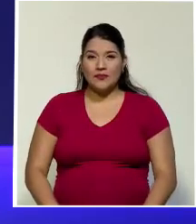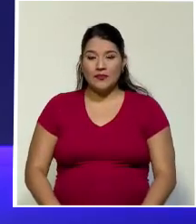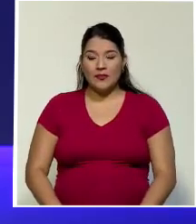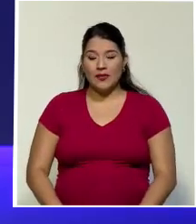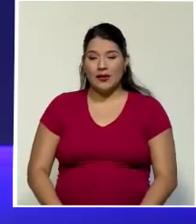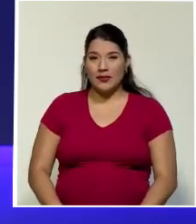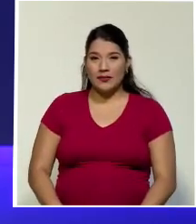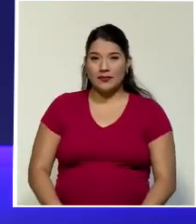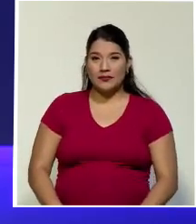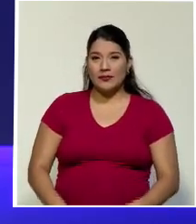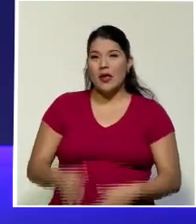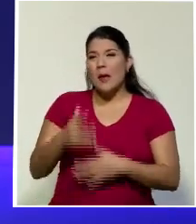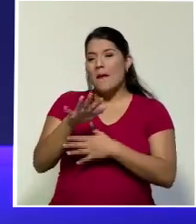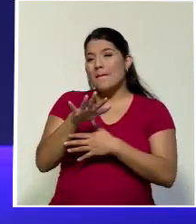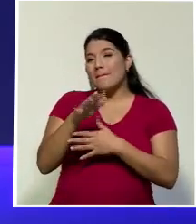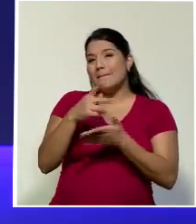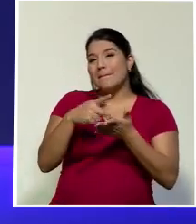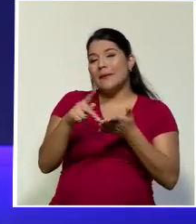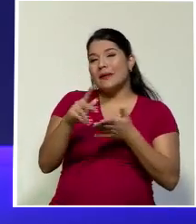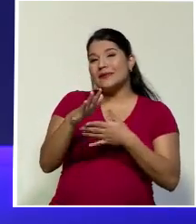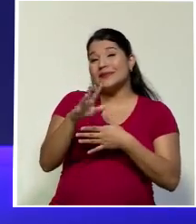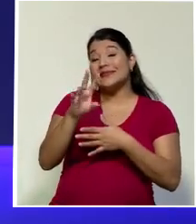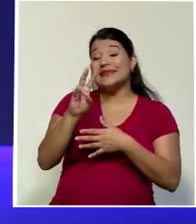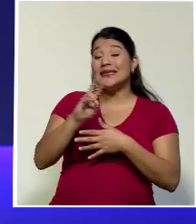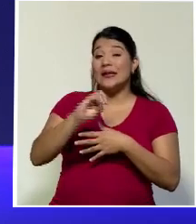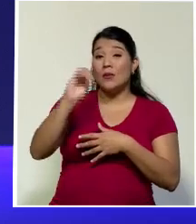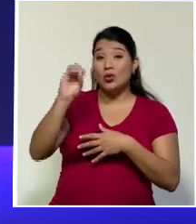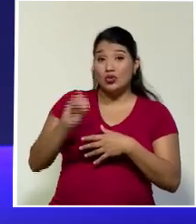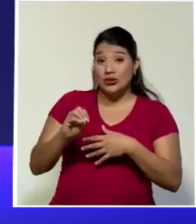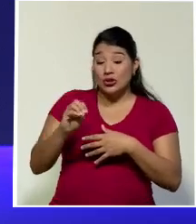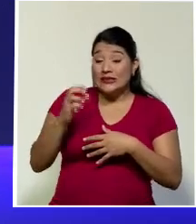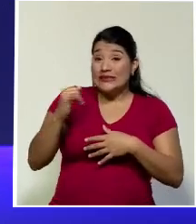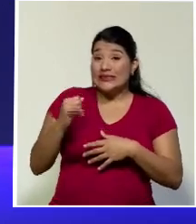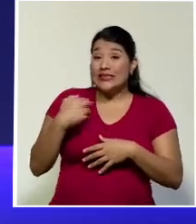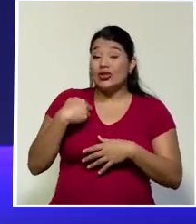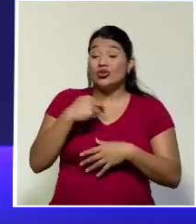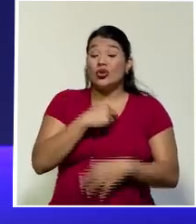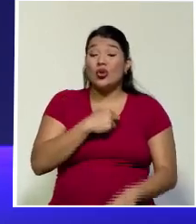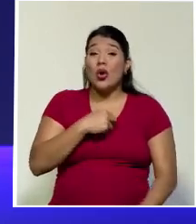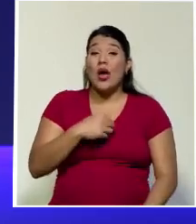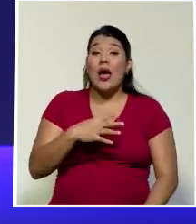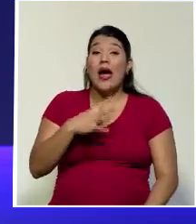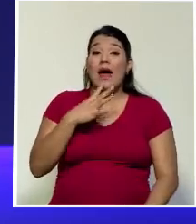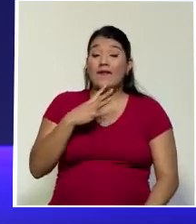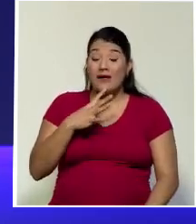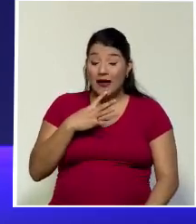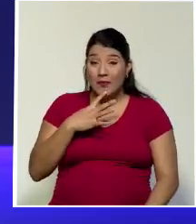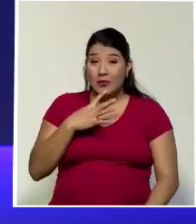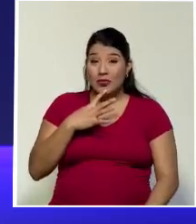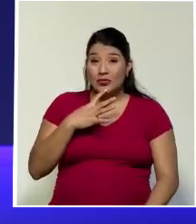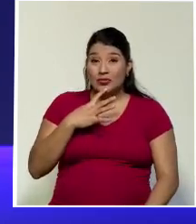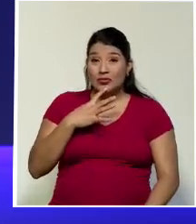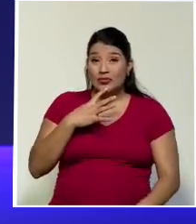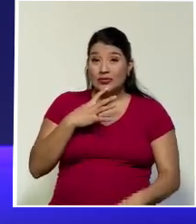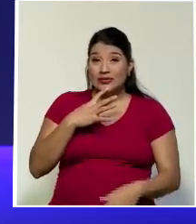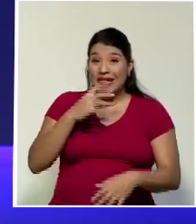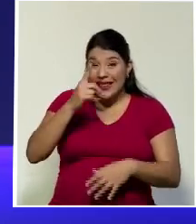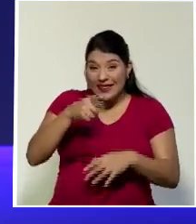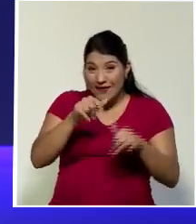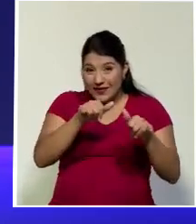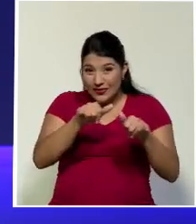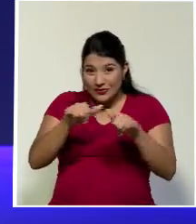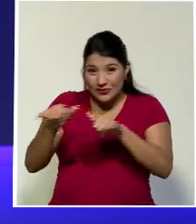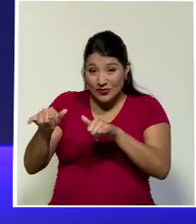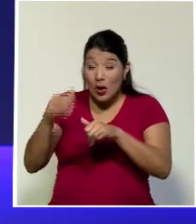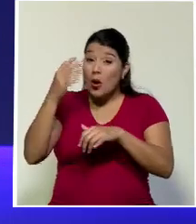Universidad de Costa Rica alrededor de un 7% si habláramos de que fuese lineal. Pero no es